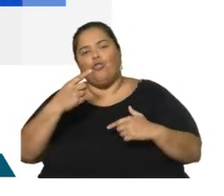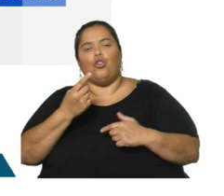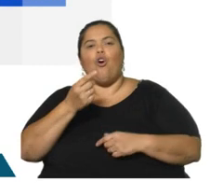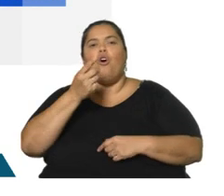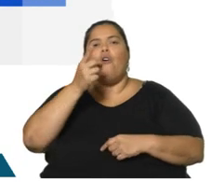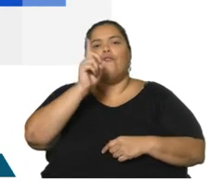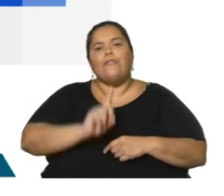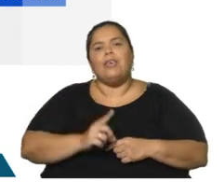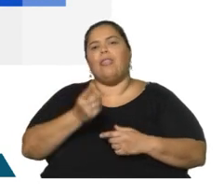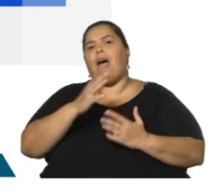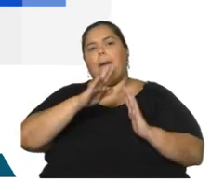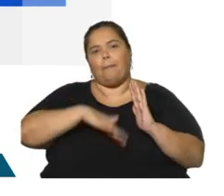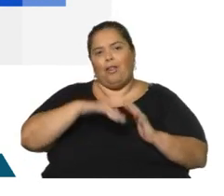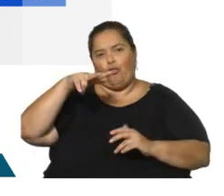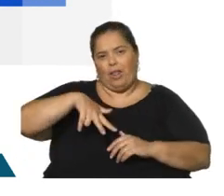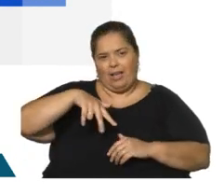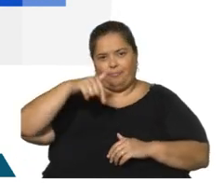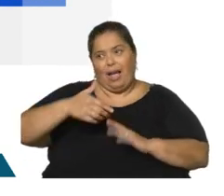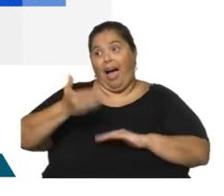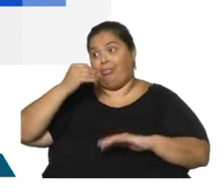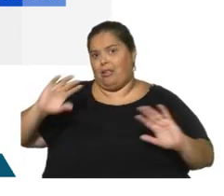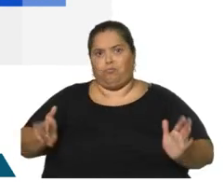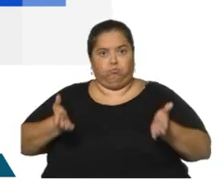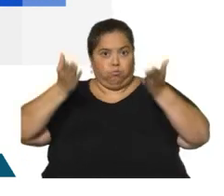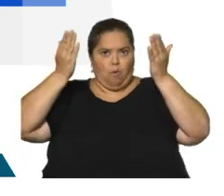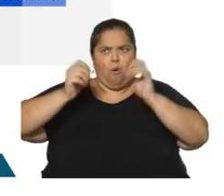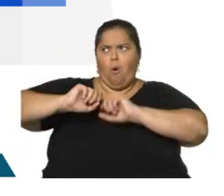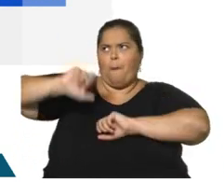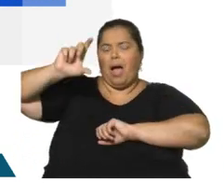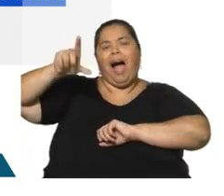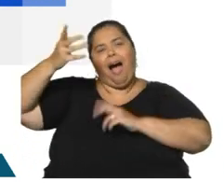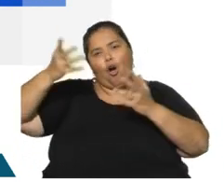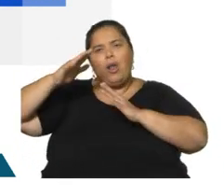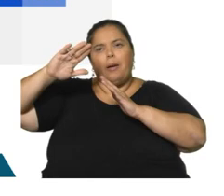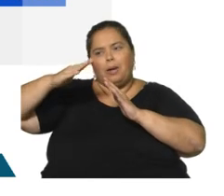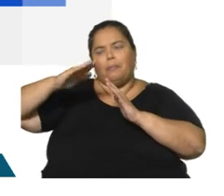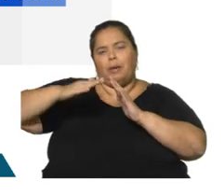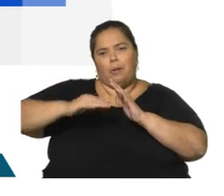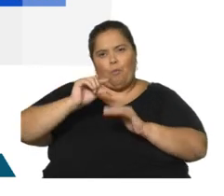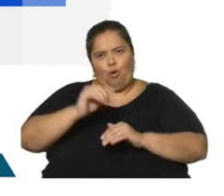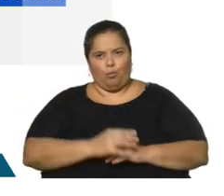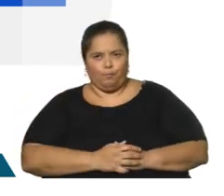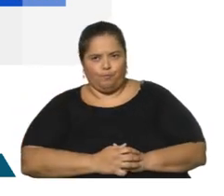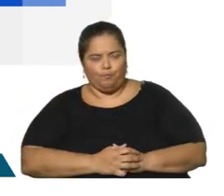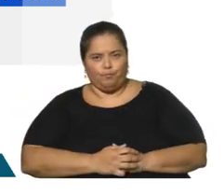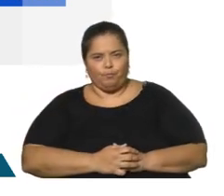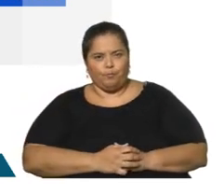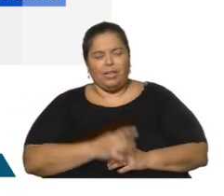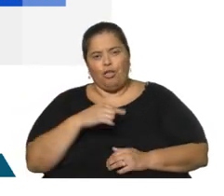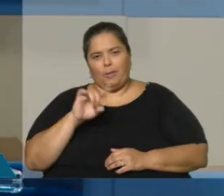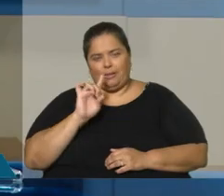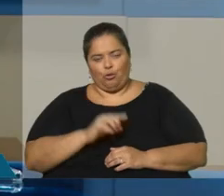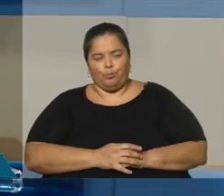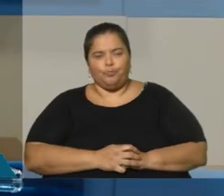en los tres primeros meses de este año, después del fuerte crecimiento que veíamos trae desde el año 2022, el año pasado.